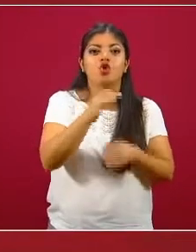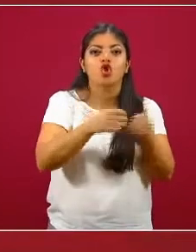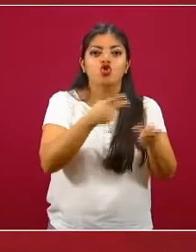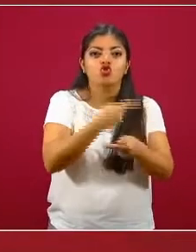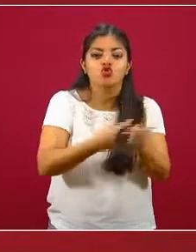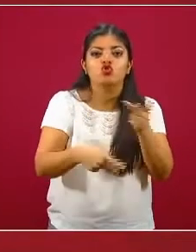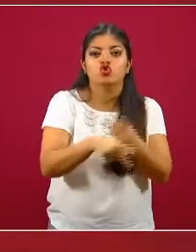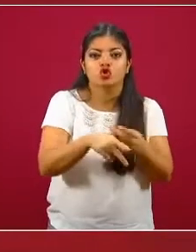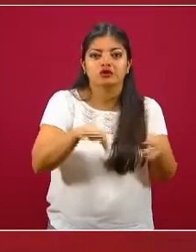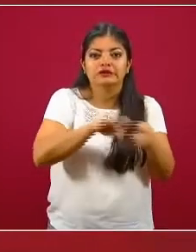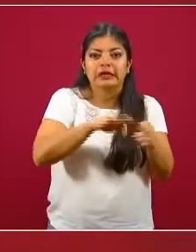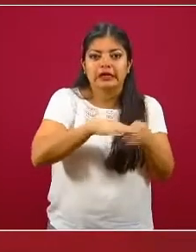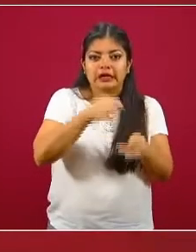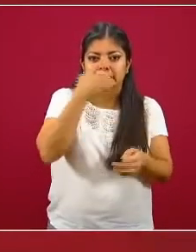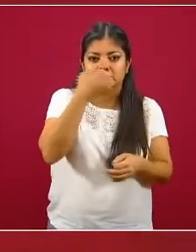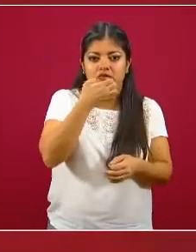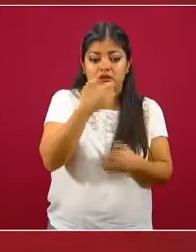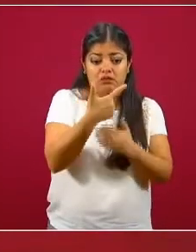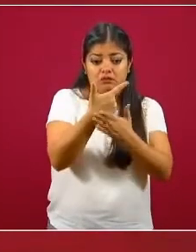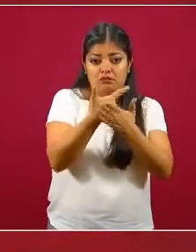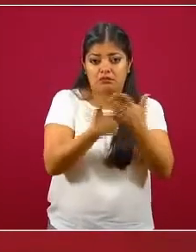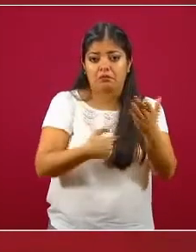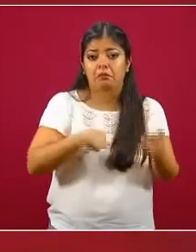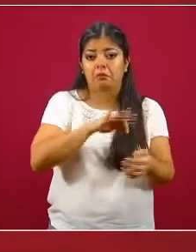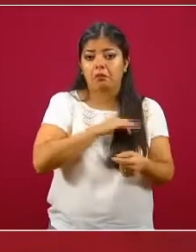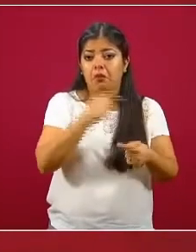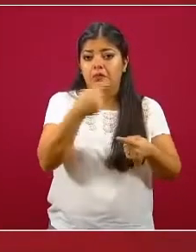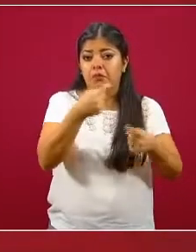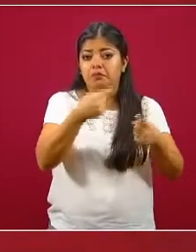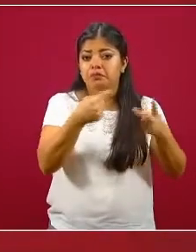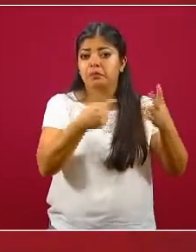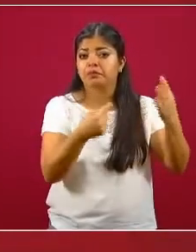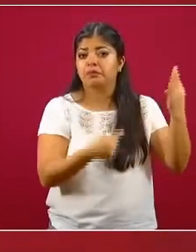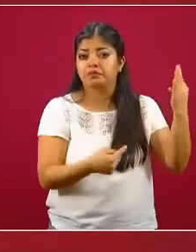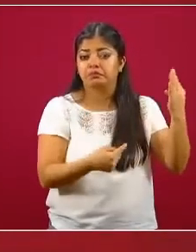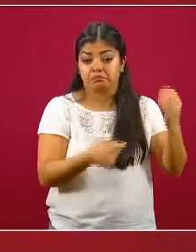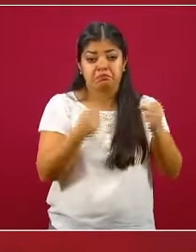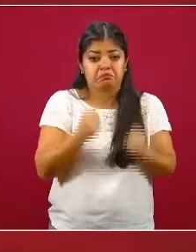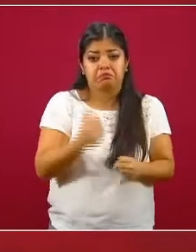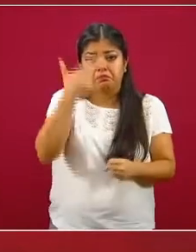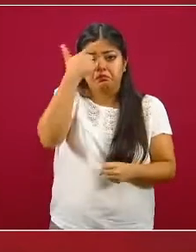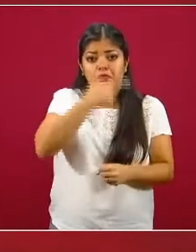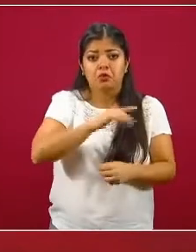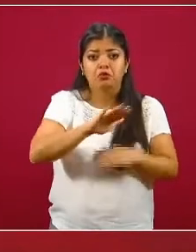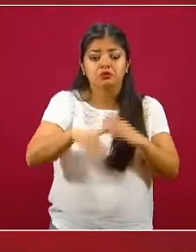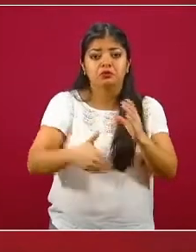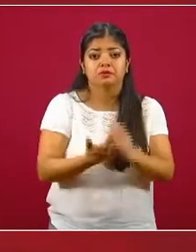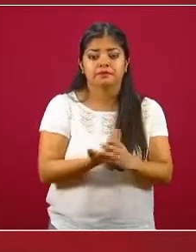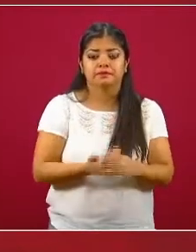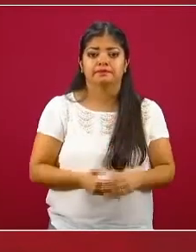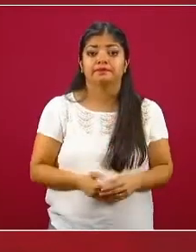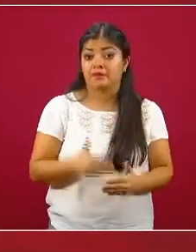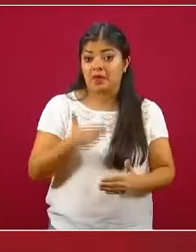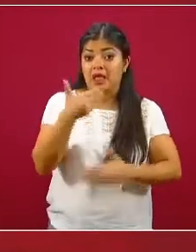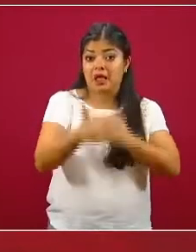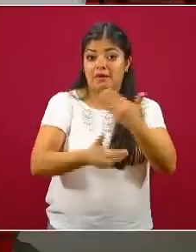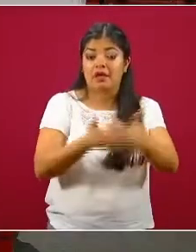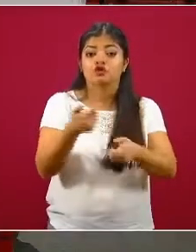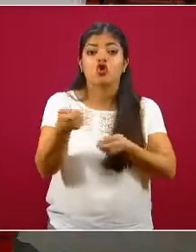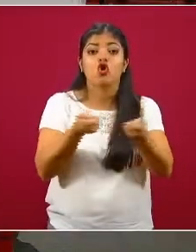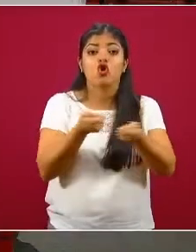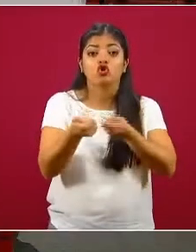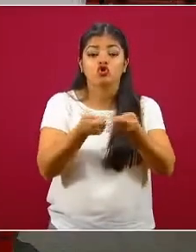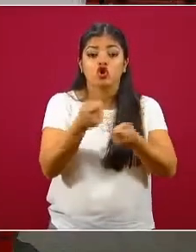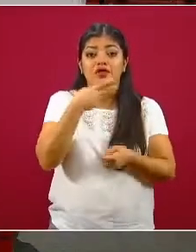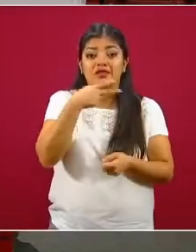cerca de las escuelas. La lista es muy larga. Podríamos pasar la noche entera describiéndola. Los avances en el control del tabaco